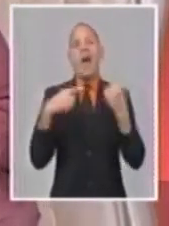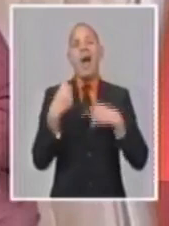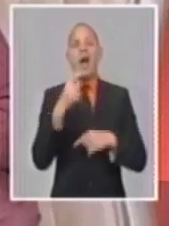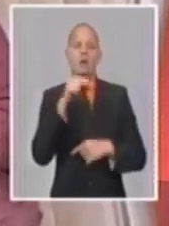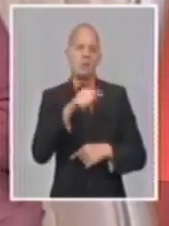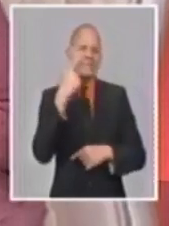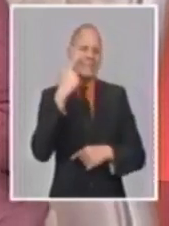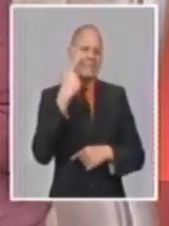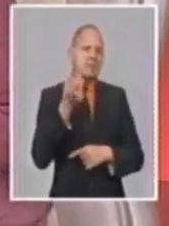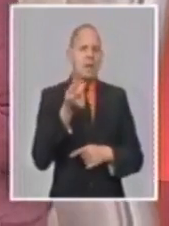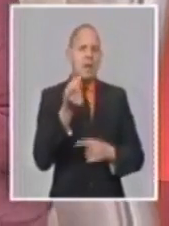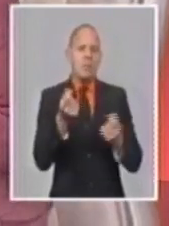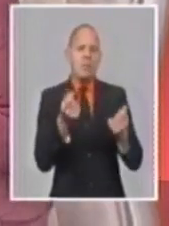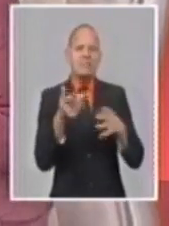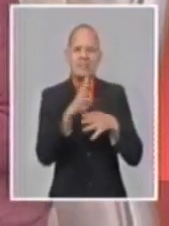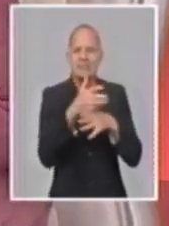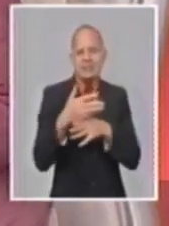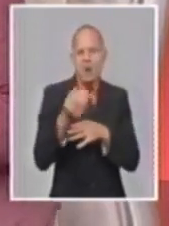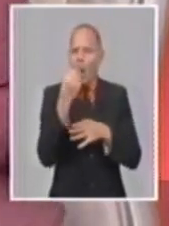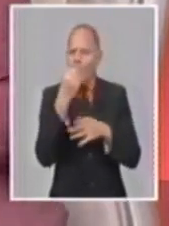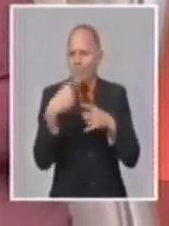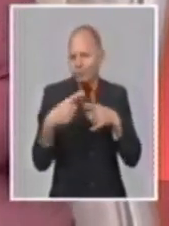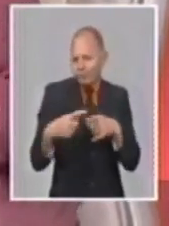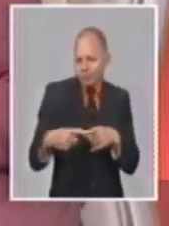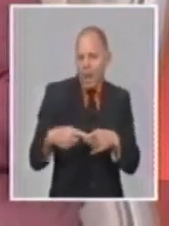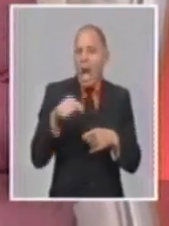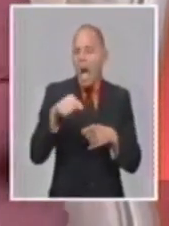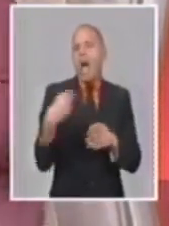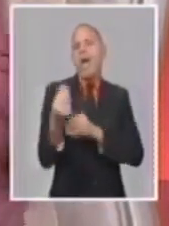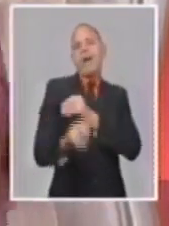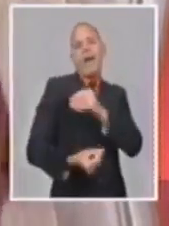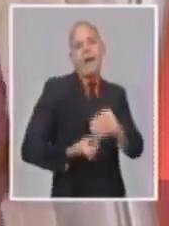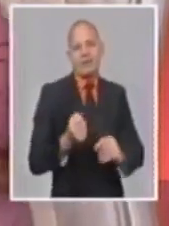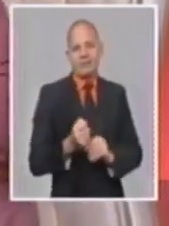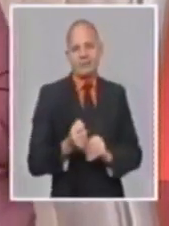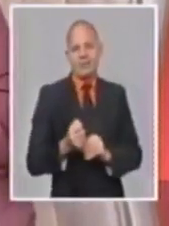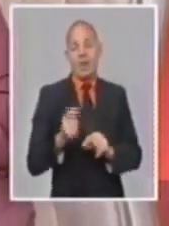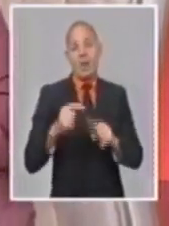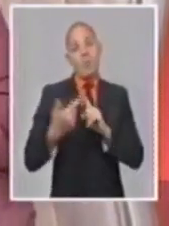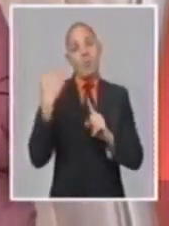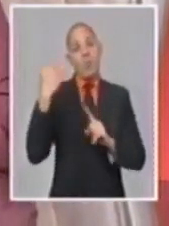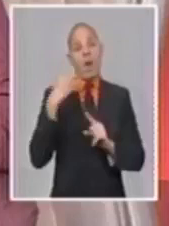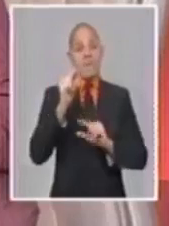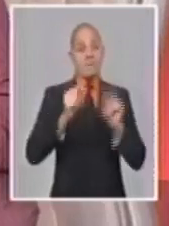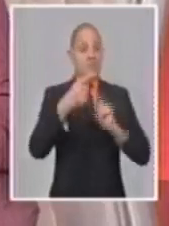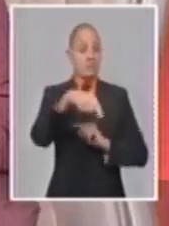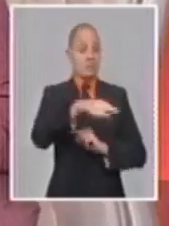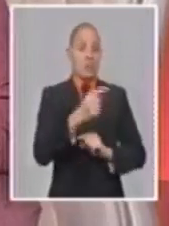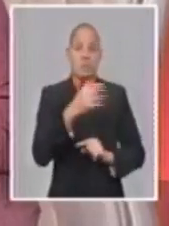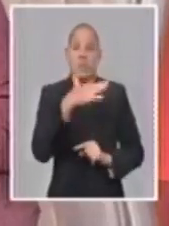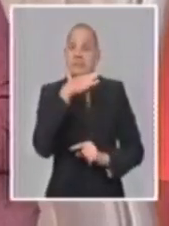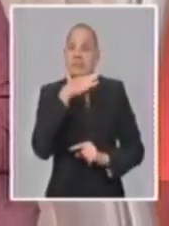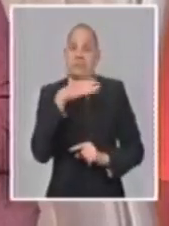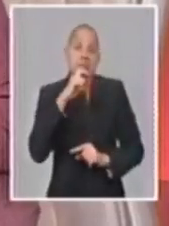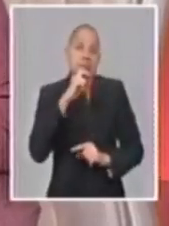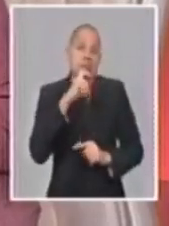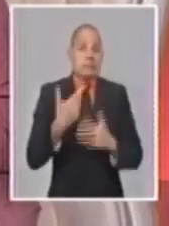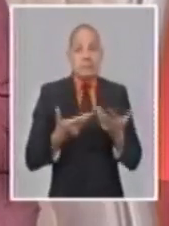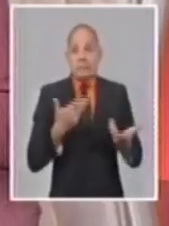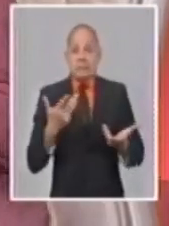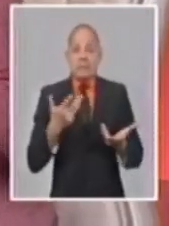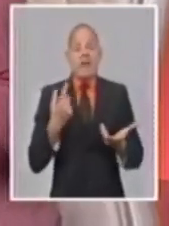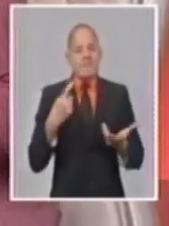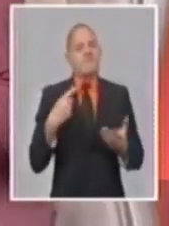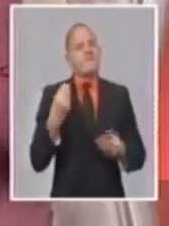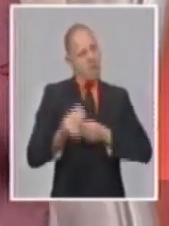un grupo de precios minoristas hacia la población, por las propias condiciones y circunstancias que estaban operando en la economía